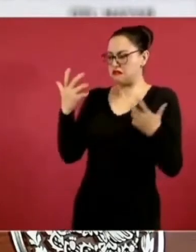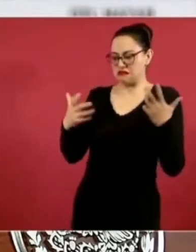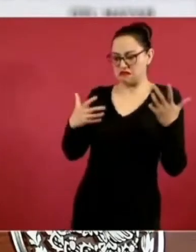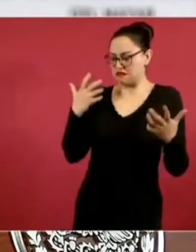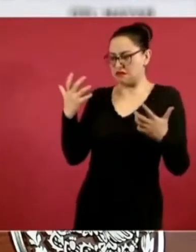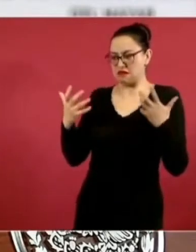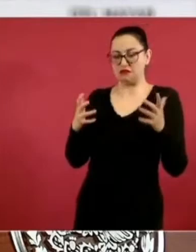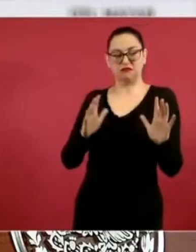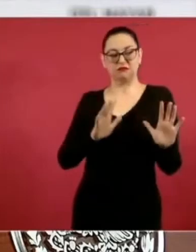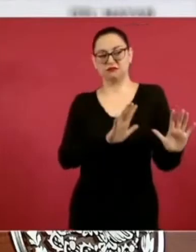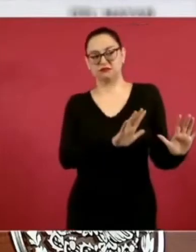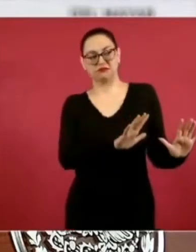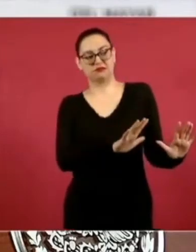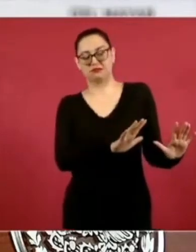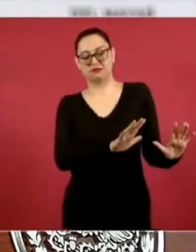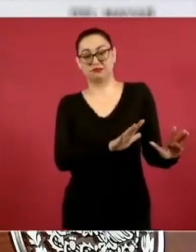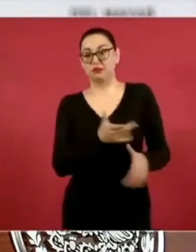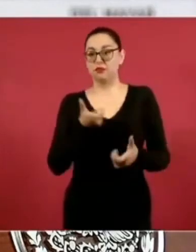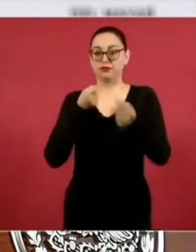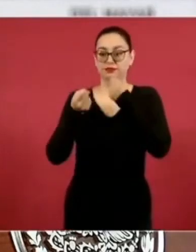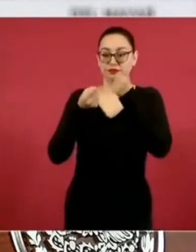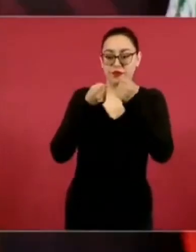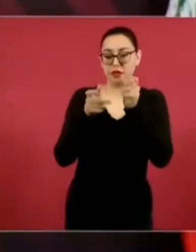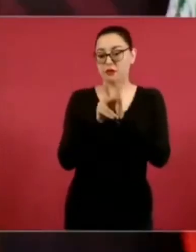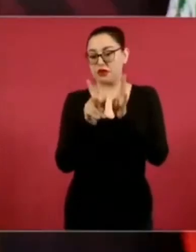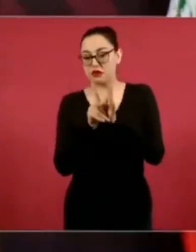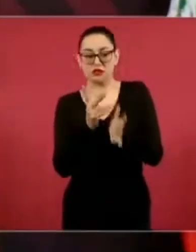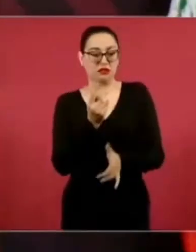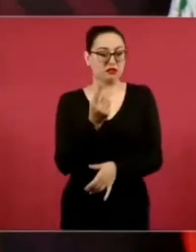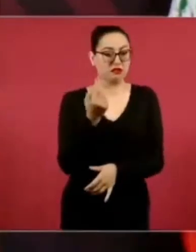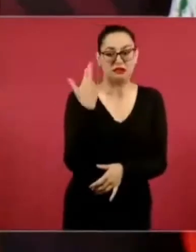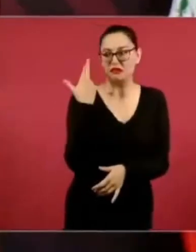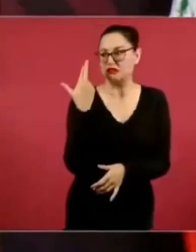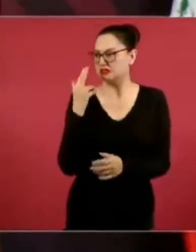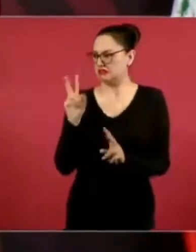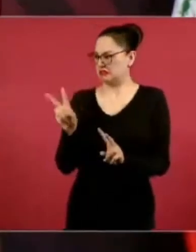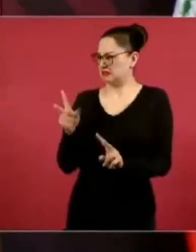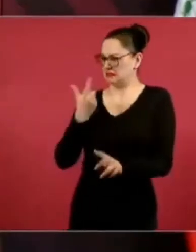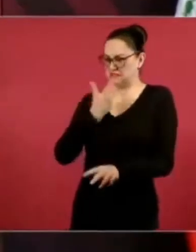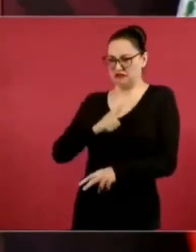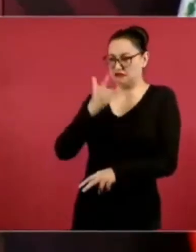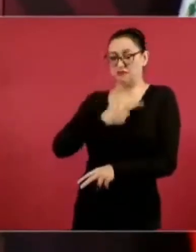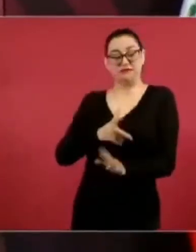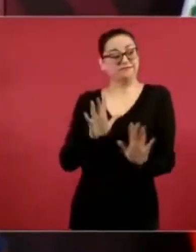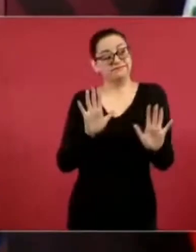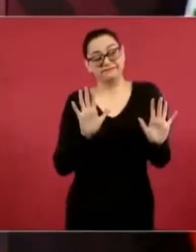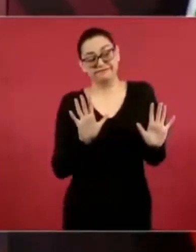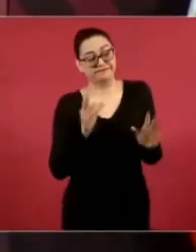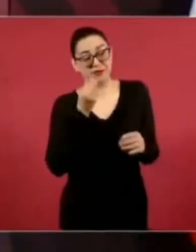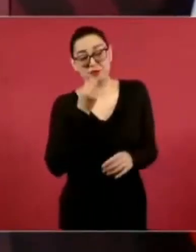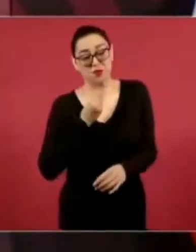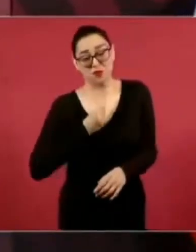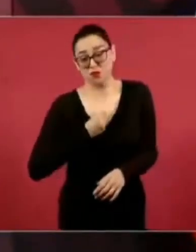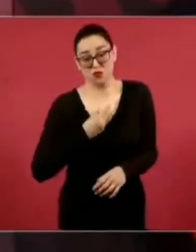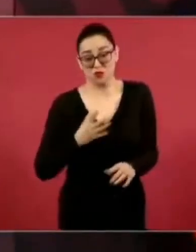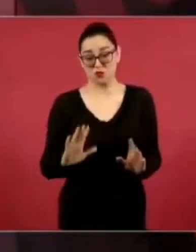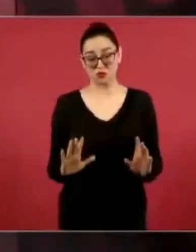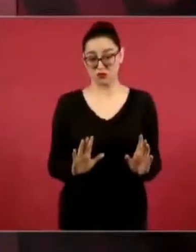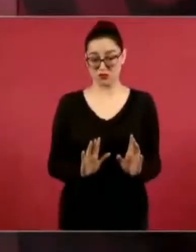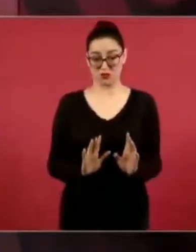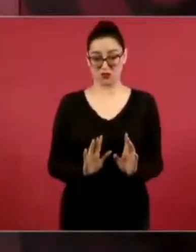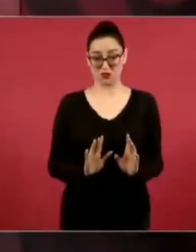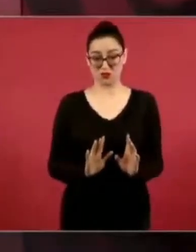es importante subrayar, y no es para